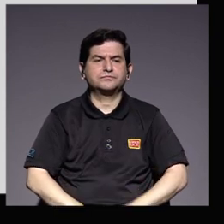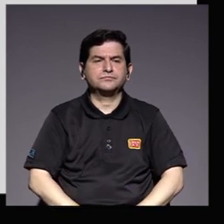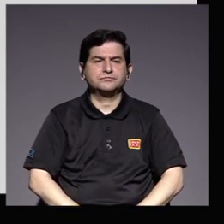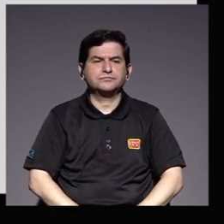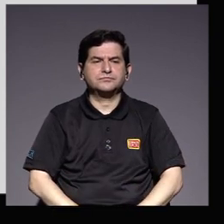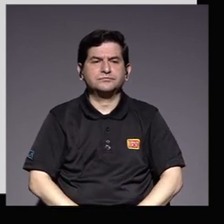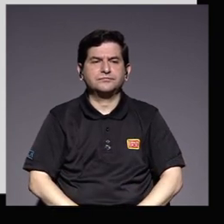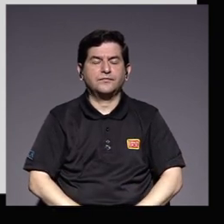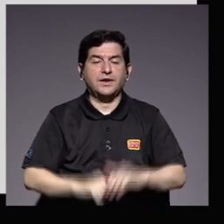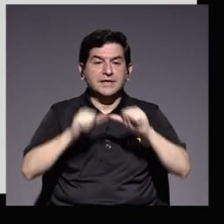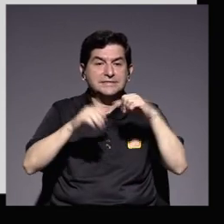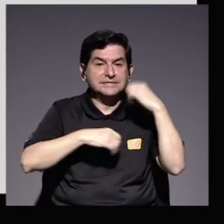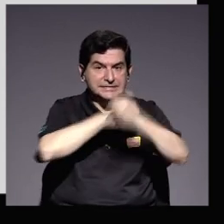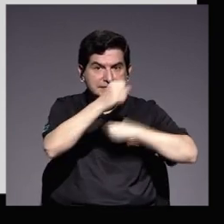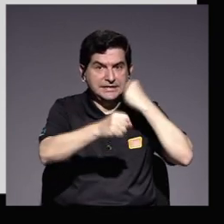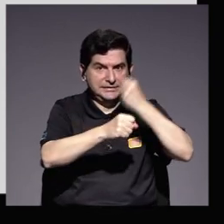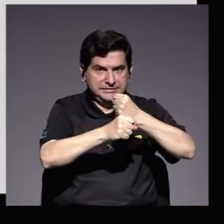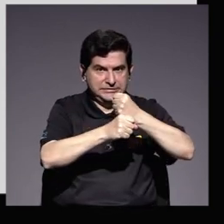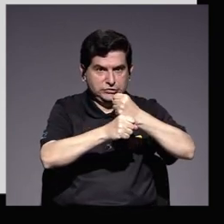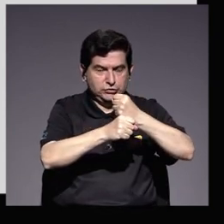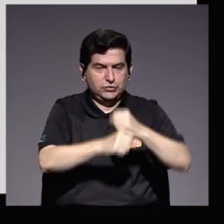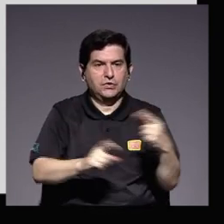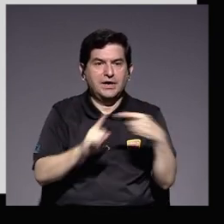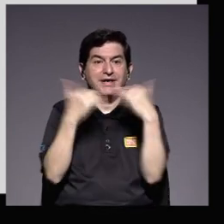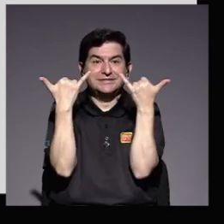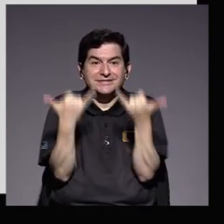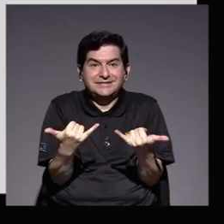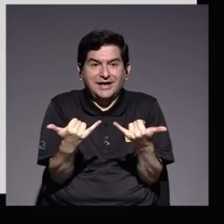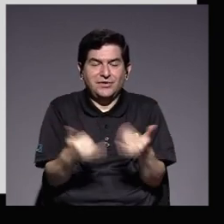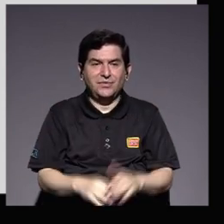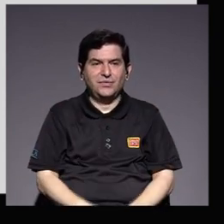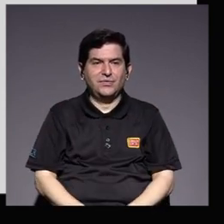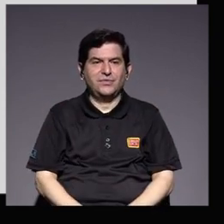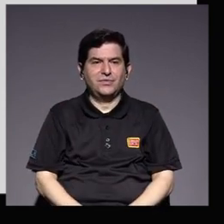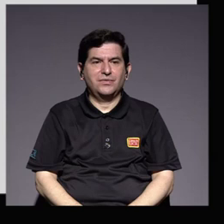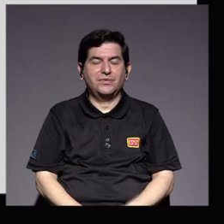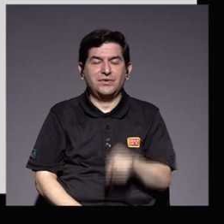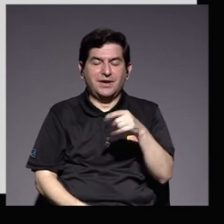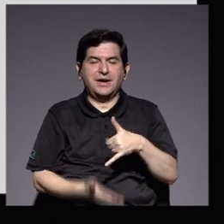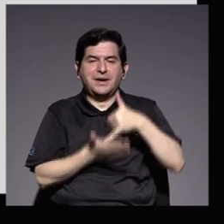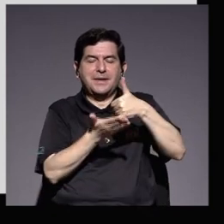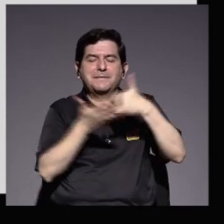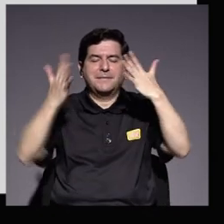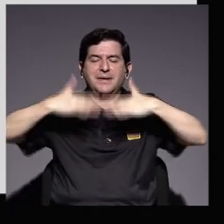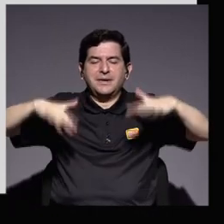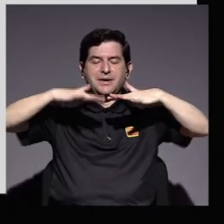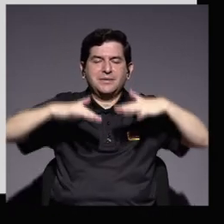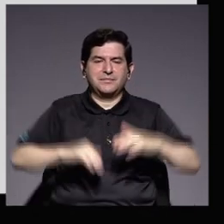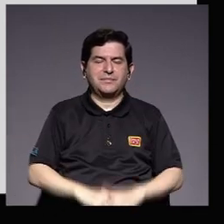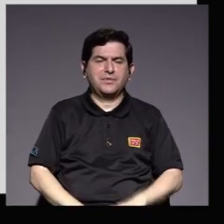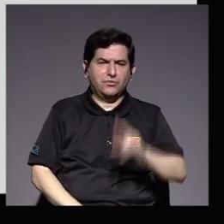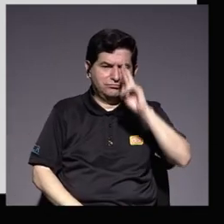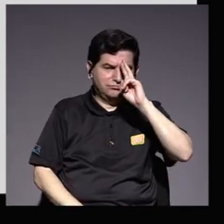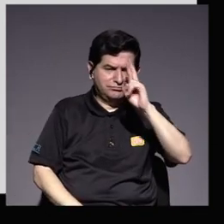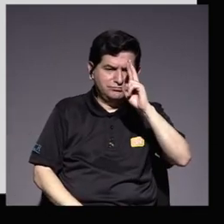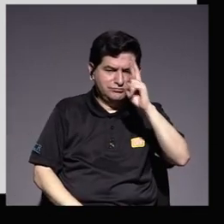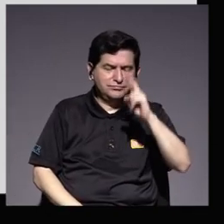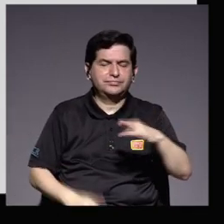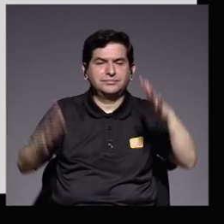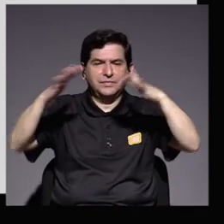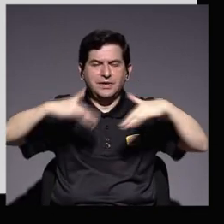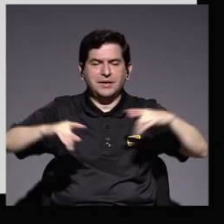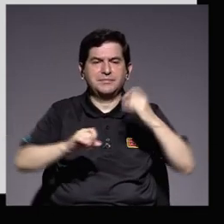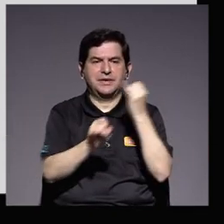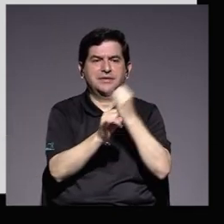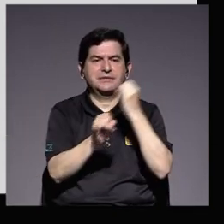al año siguiente y hasta la fecha se ha celebrado el galardón ambiental un reconocimiento ambiental